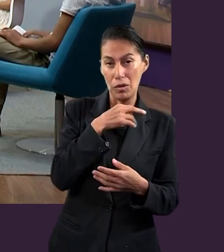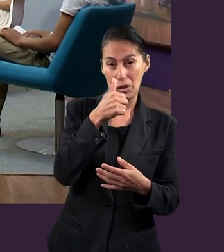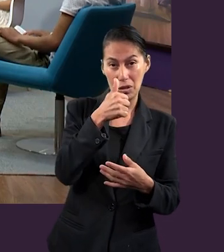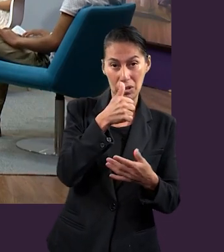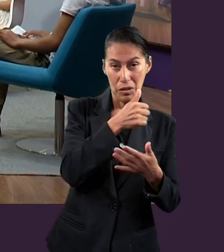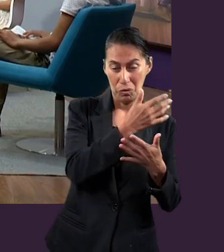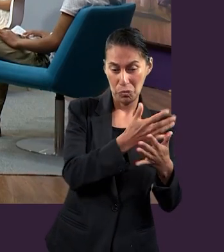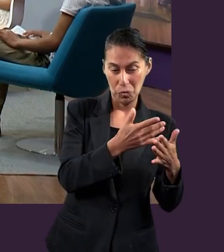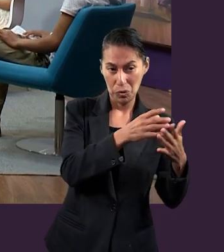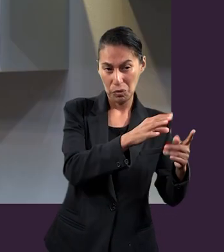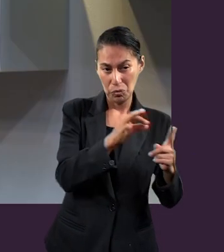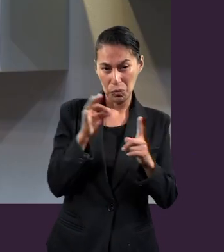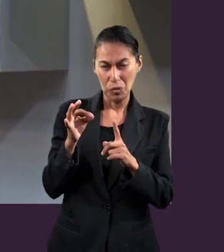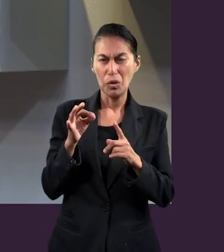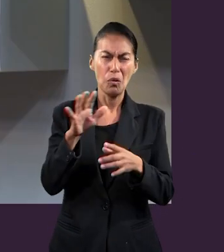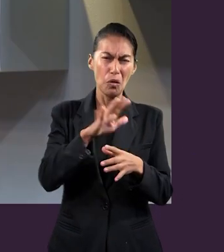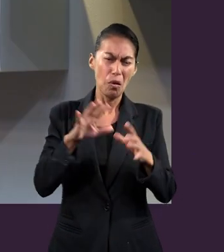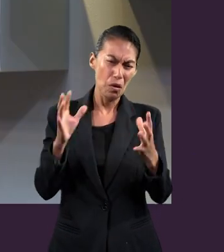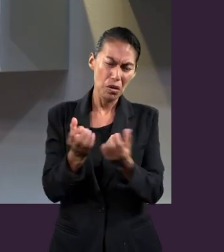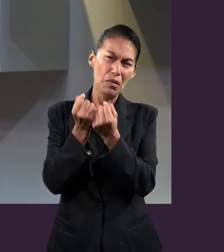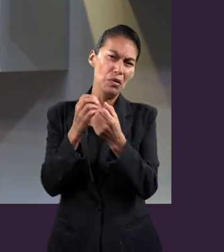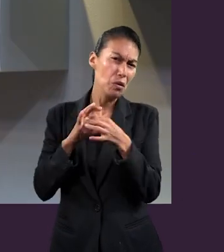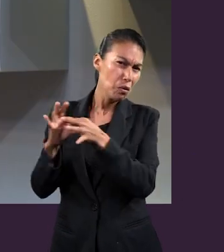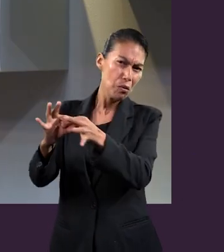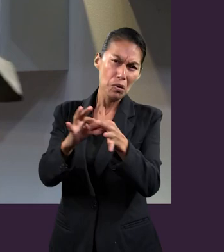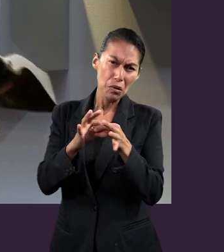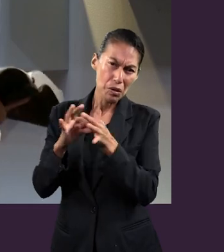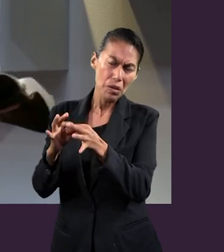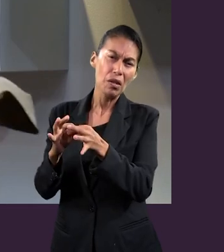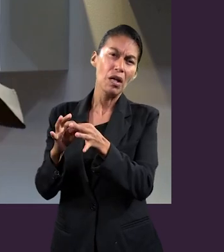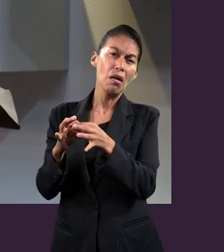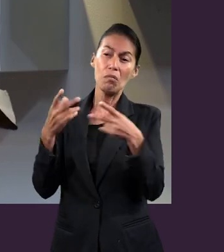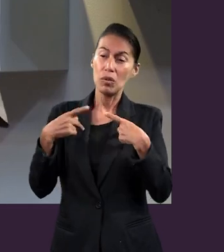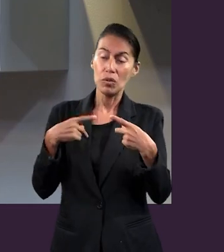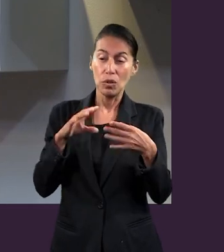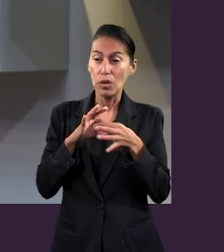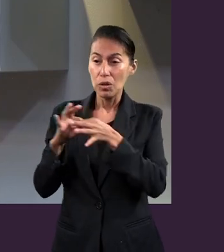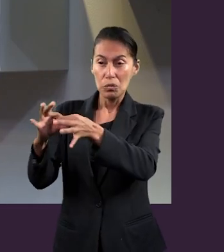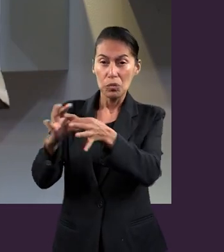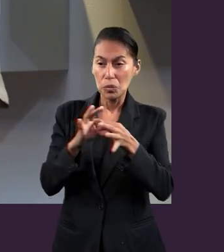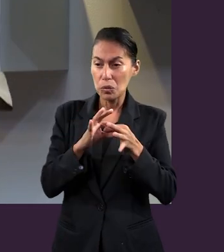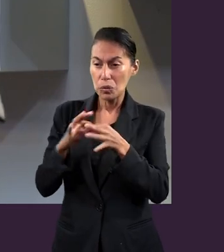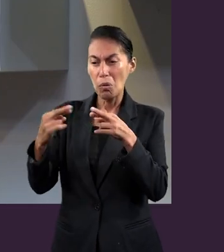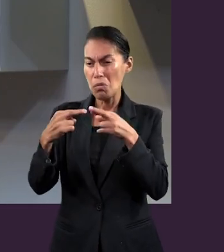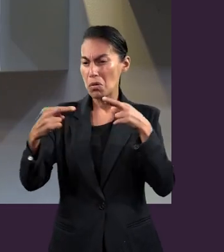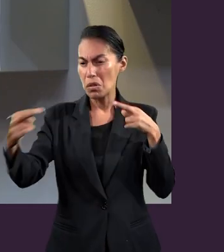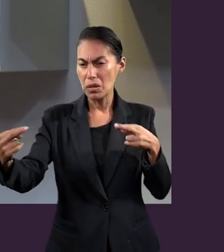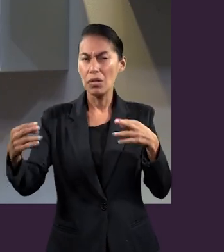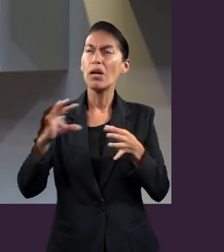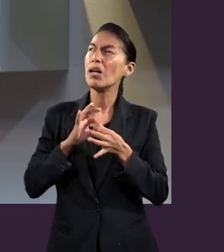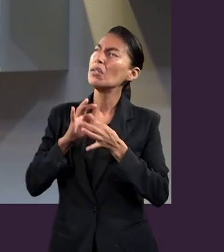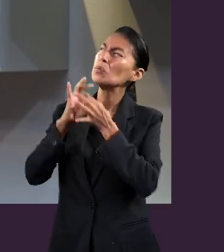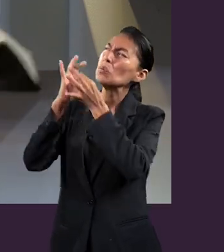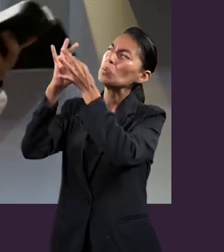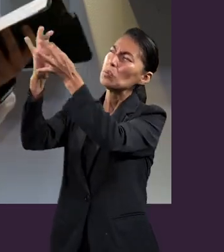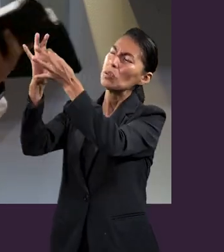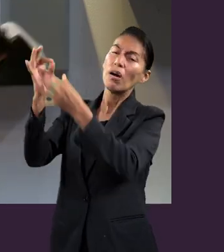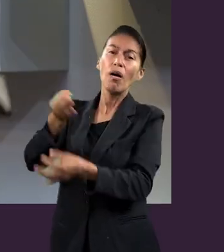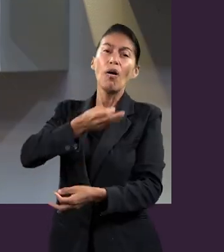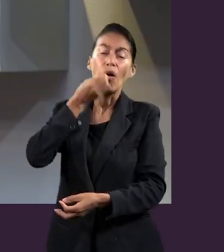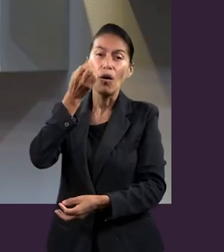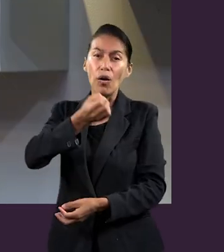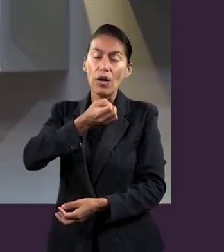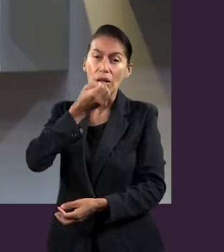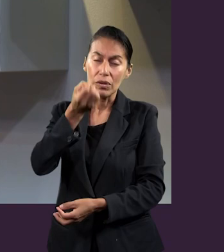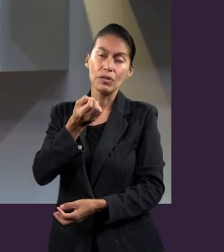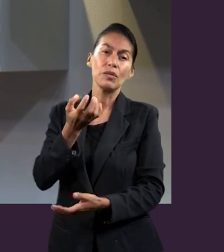panorama de la salvación en Cristo. Hablamos de la unidad, de las relaciones, de la solidaridad con Cristo, de la oración que